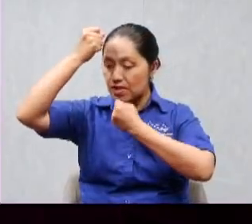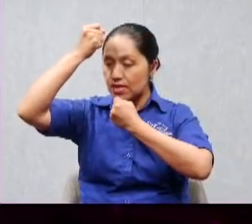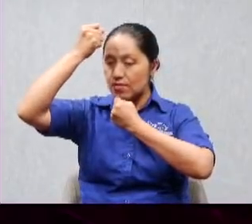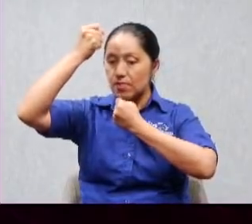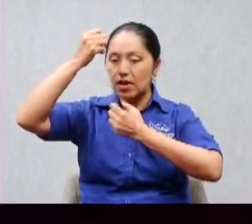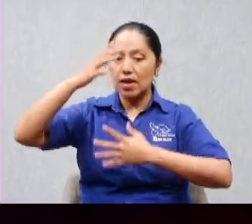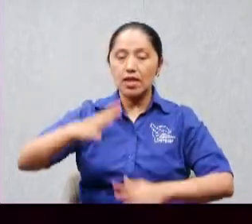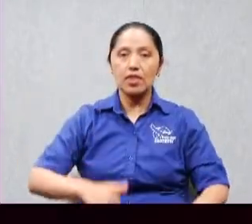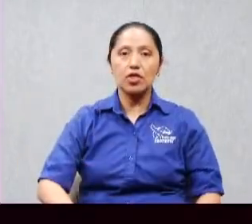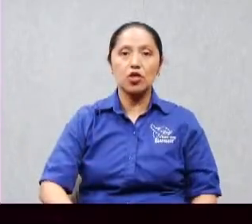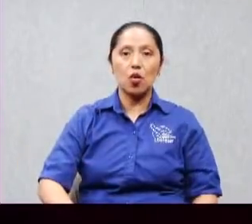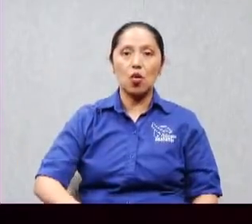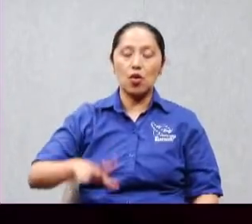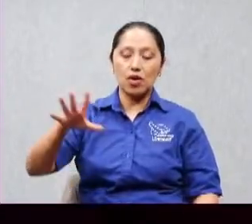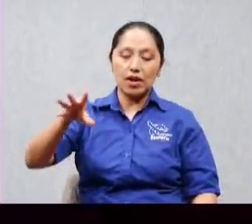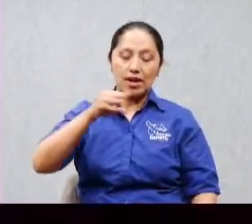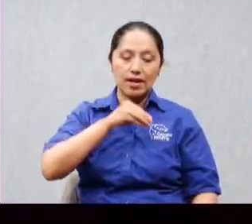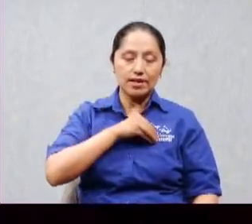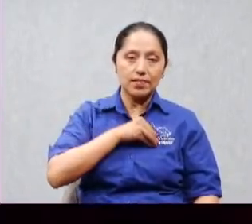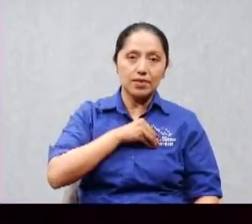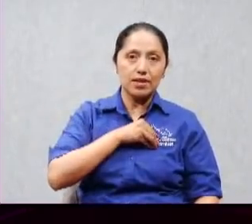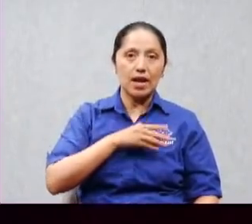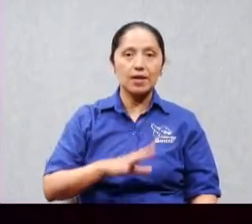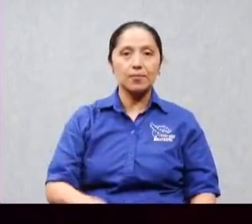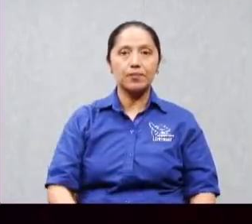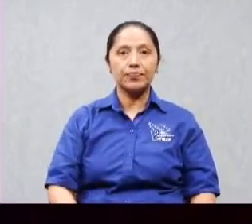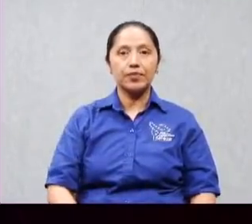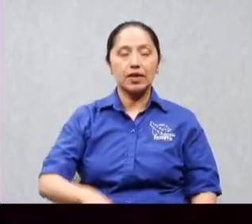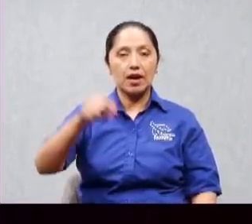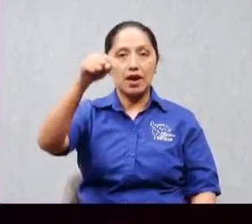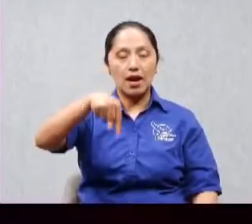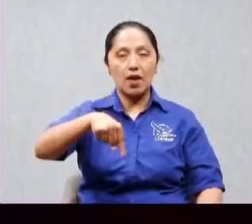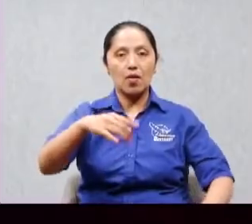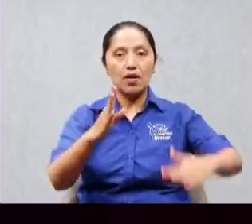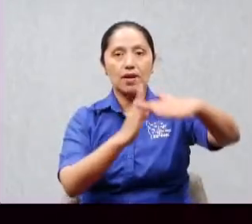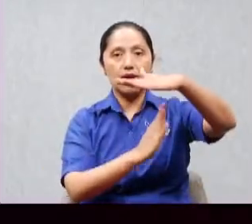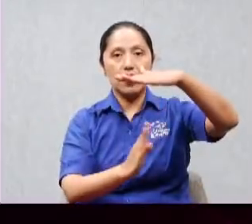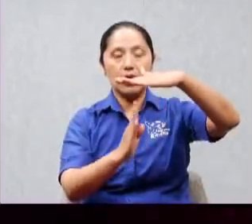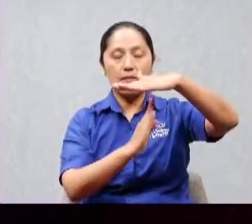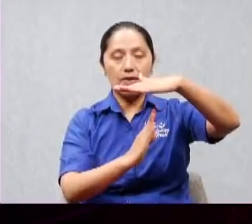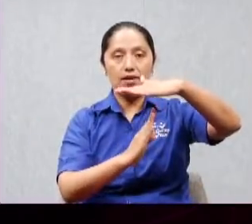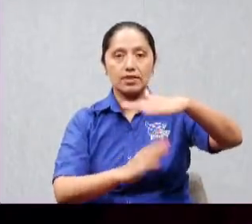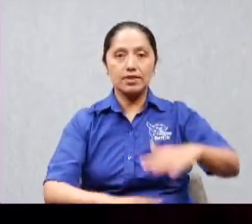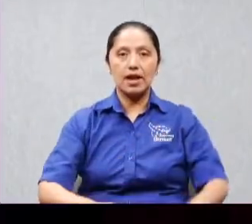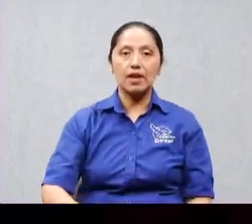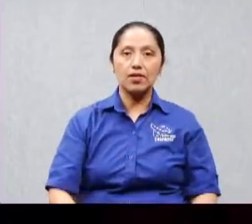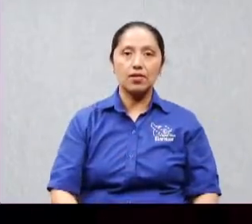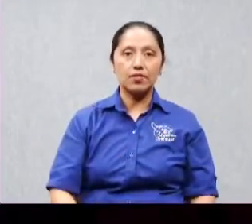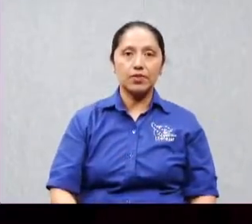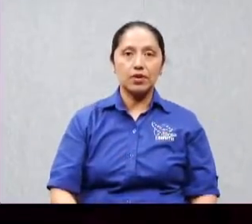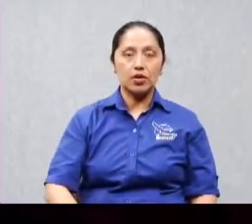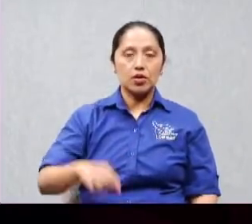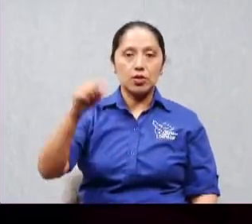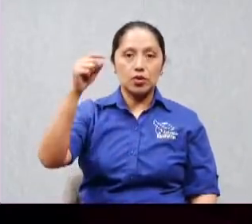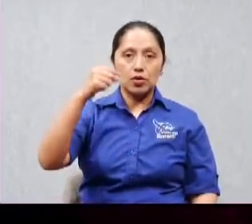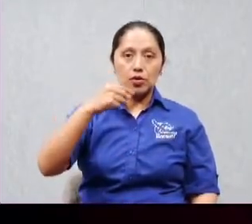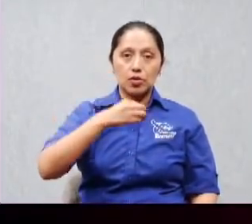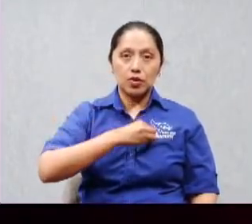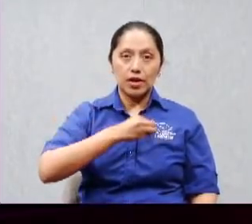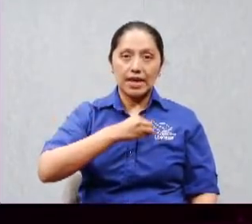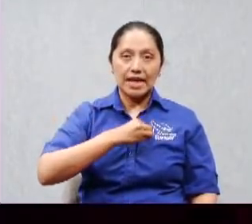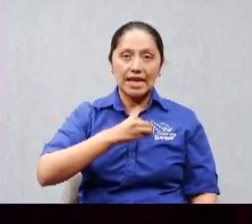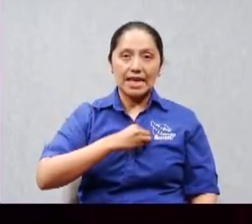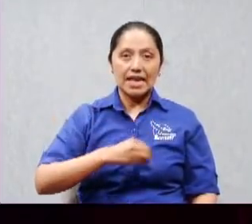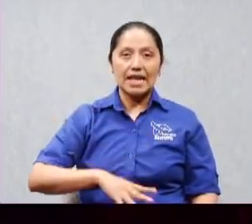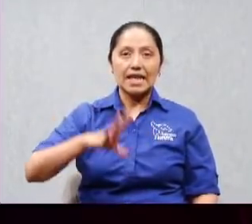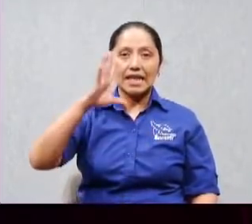basado en esto yo quisiera que conversáramos brevemente de Jesús y